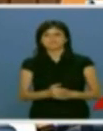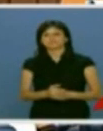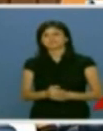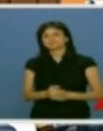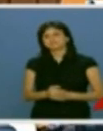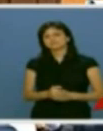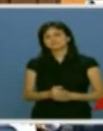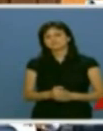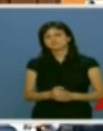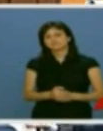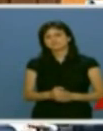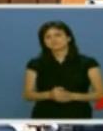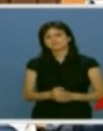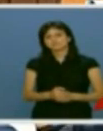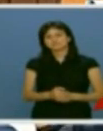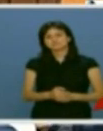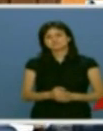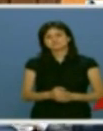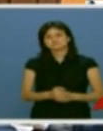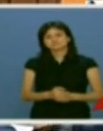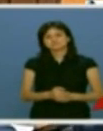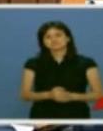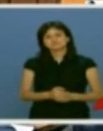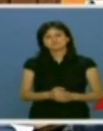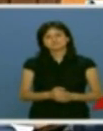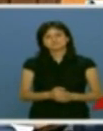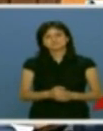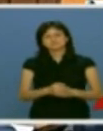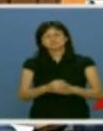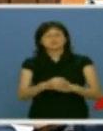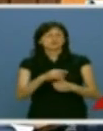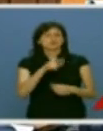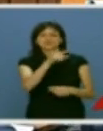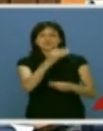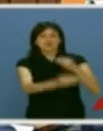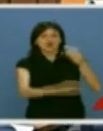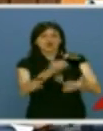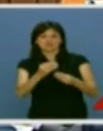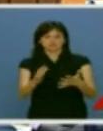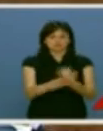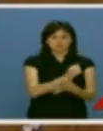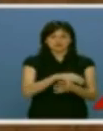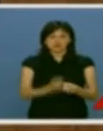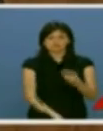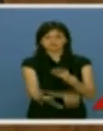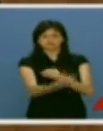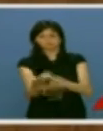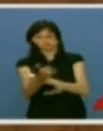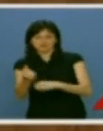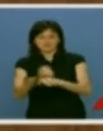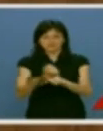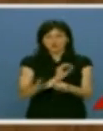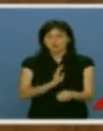lo que usted haga para generar empleo o para garantizar el